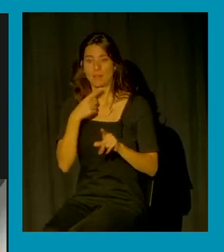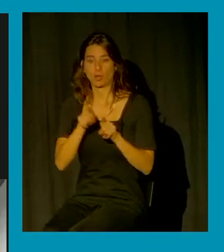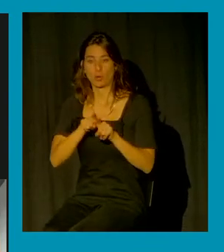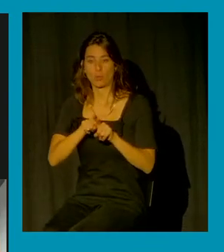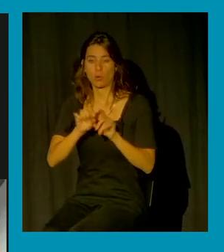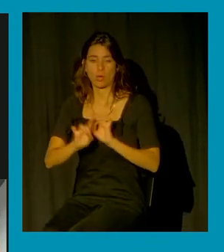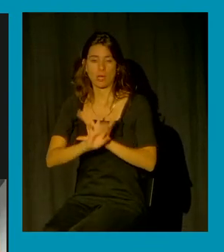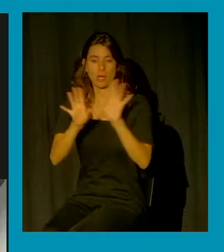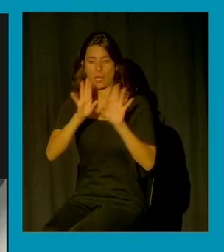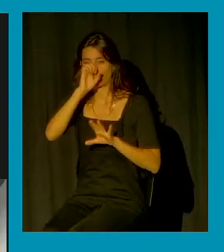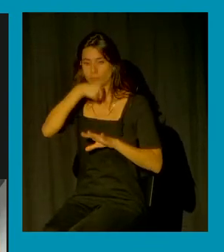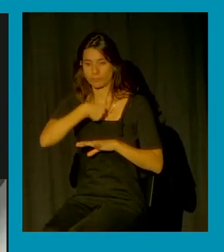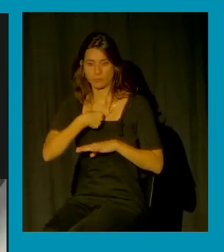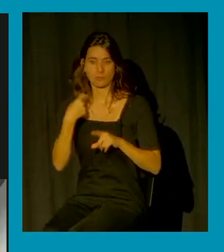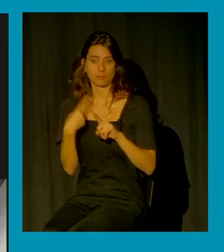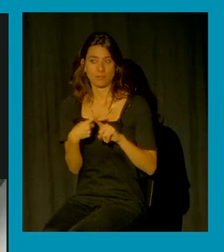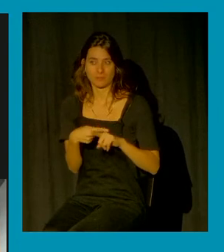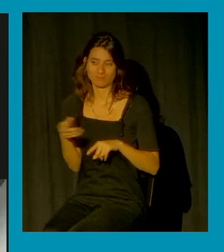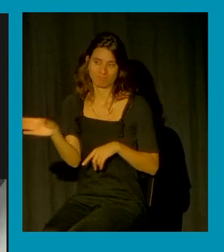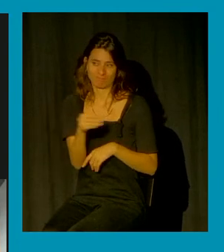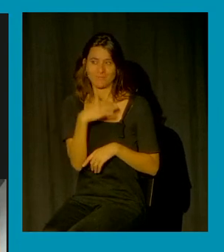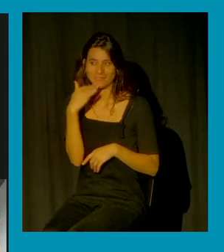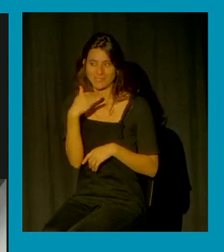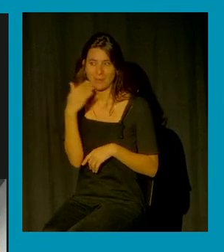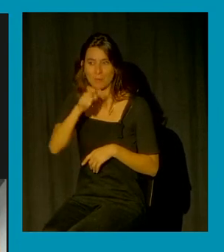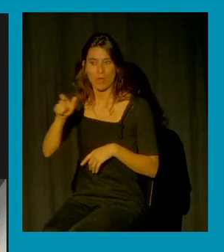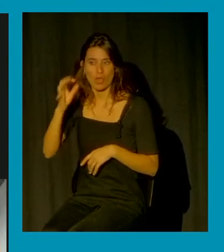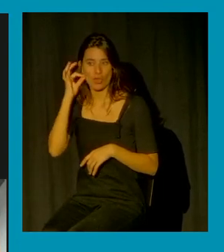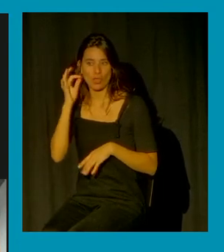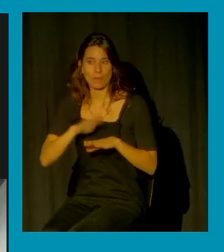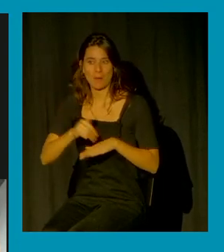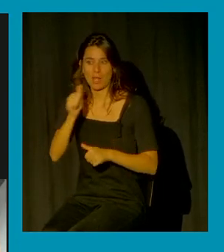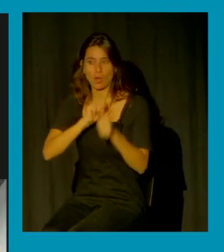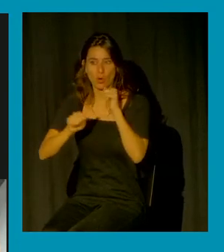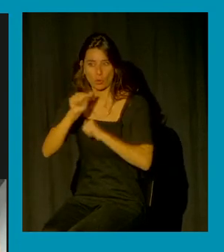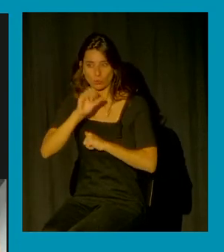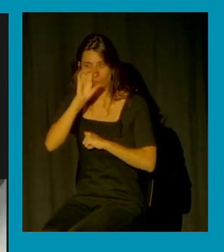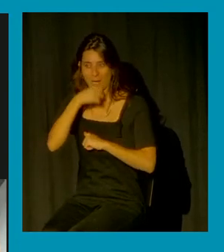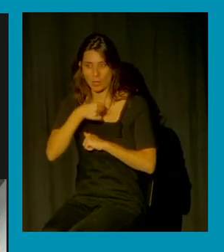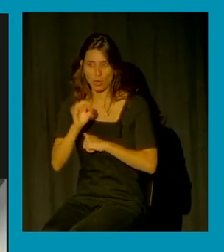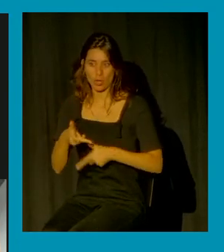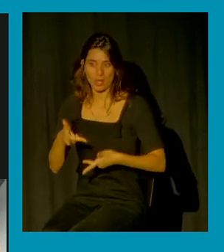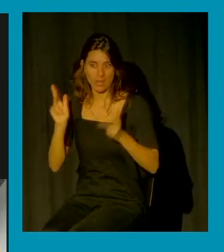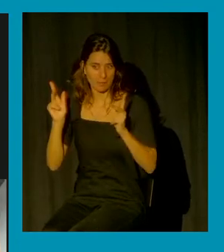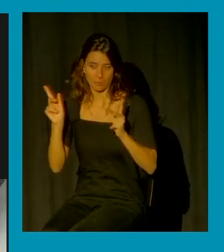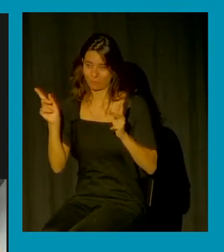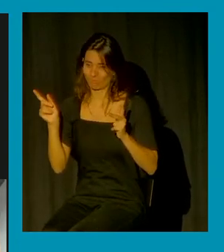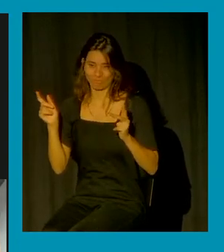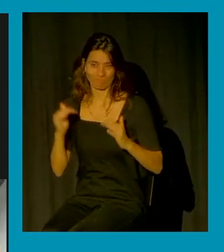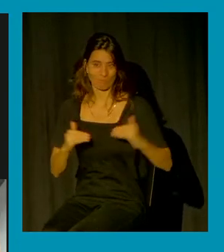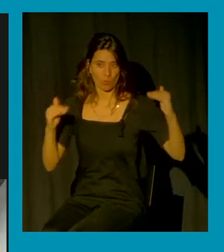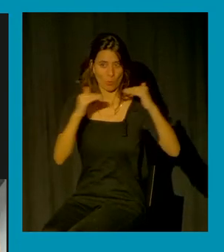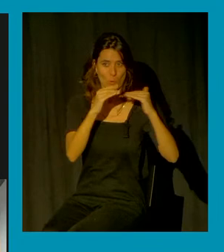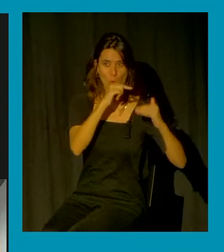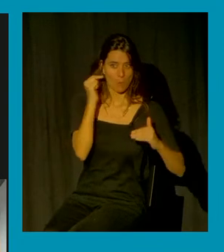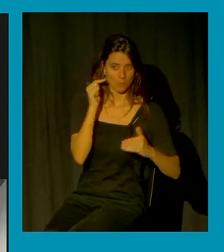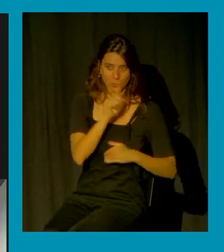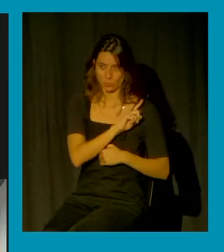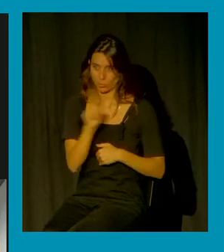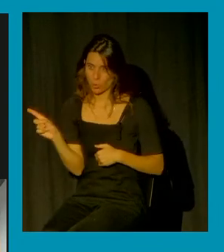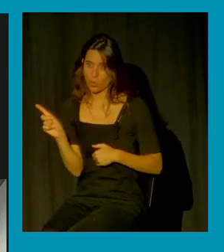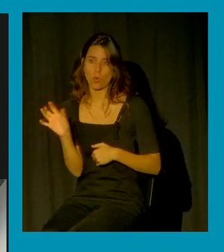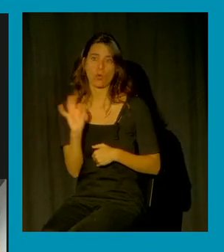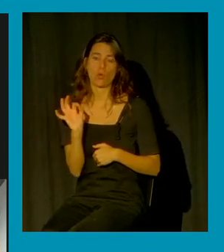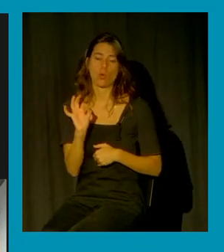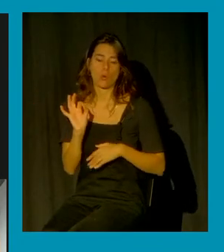no tenemos la misma libertad que tienen los hombres para transitar el espacio público tampoco tenemos la misma libertad para autogestionar